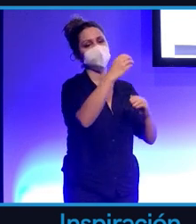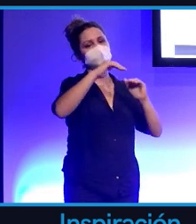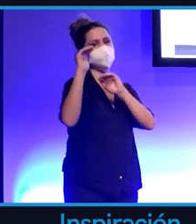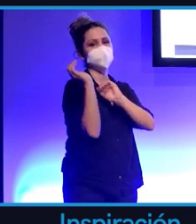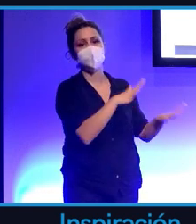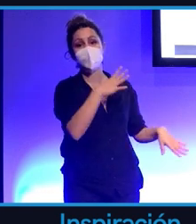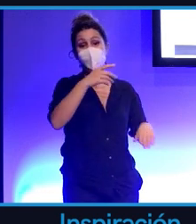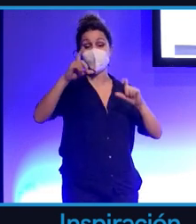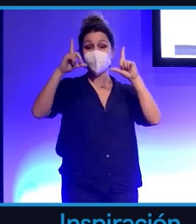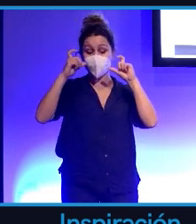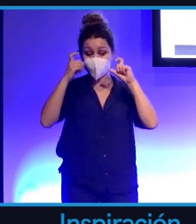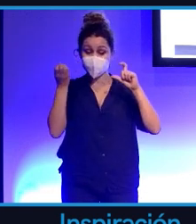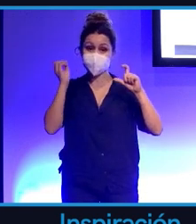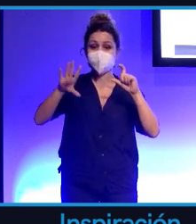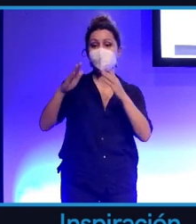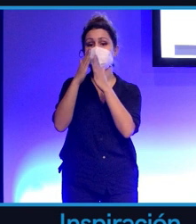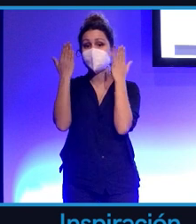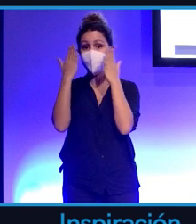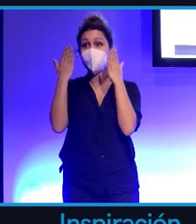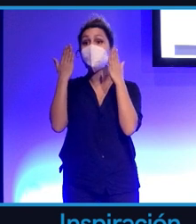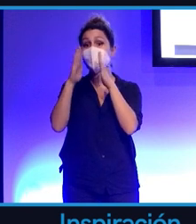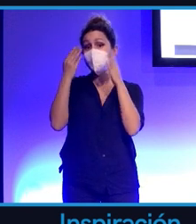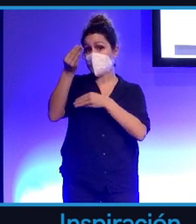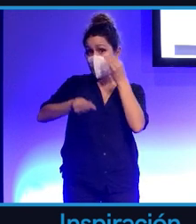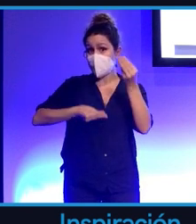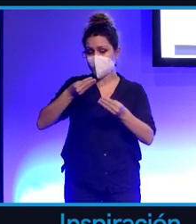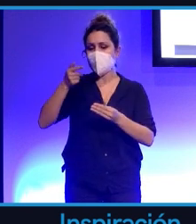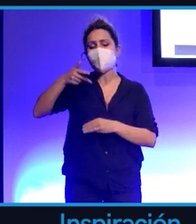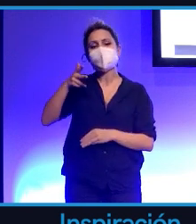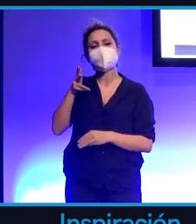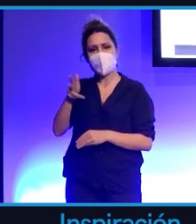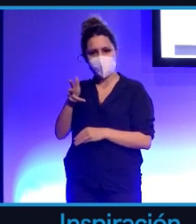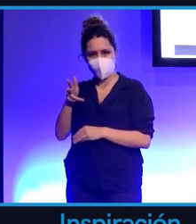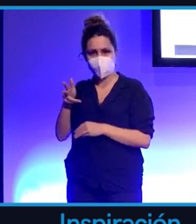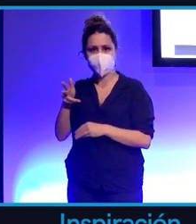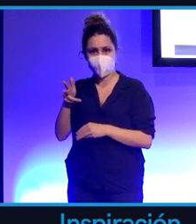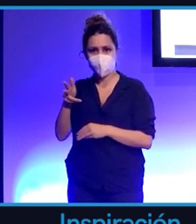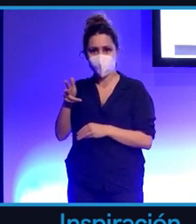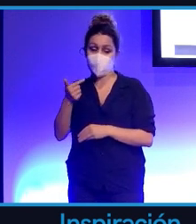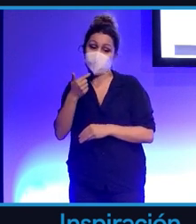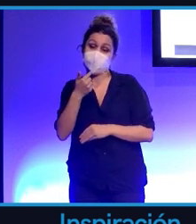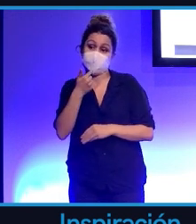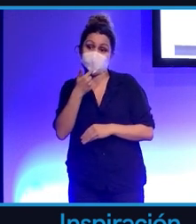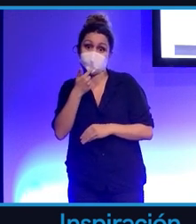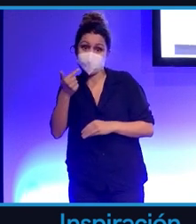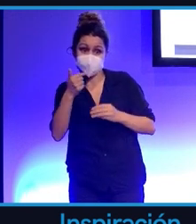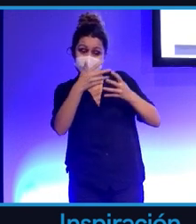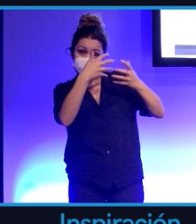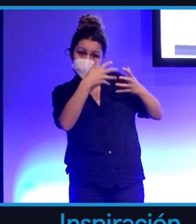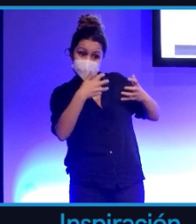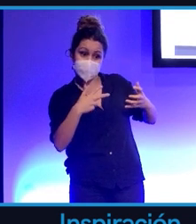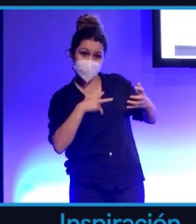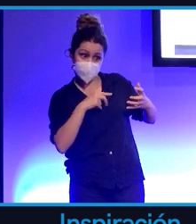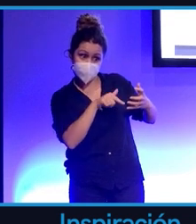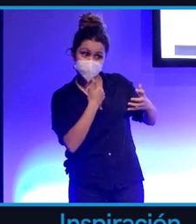una foto a Facebook, Facebook tenía derecho, o eso decían sus legiones de abogados,